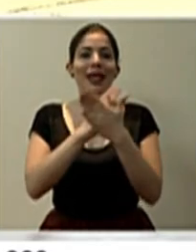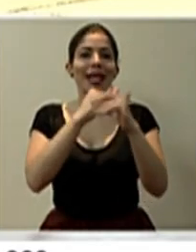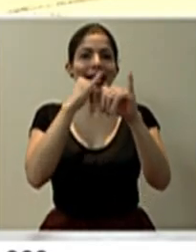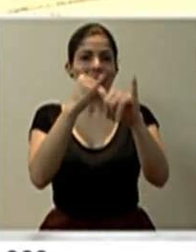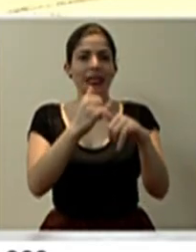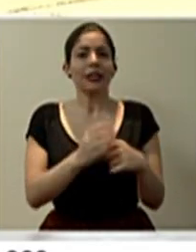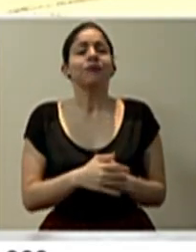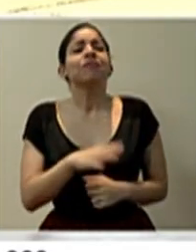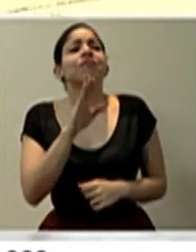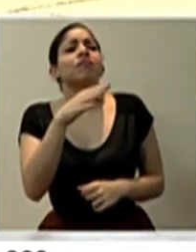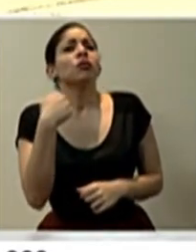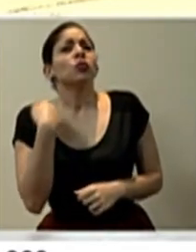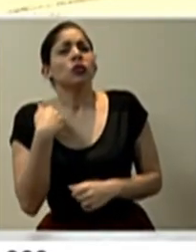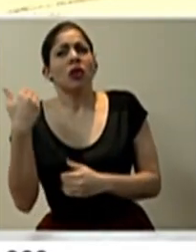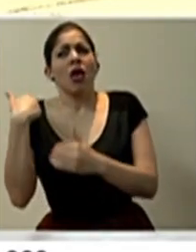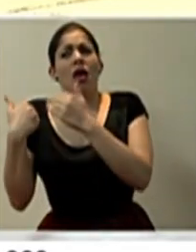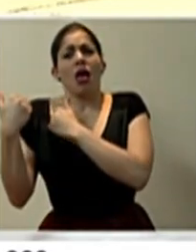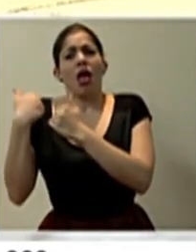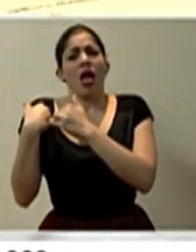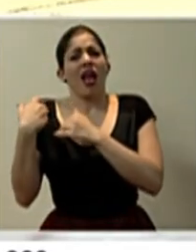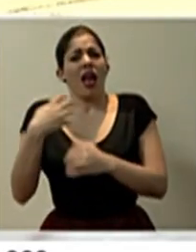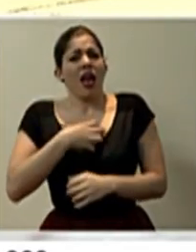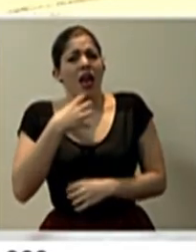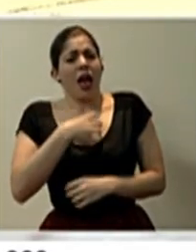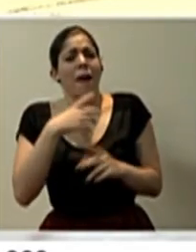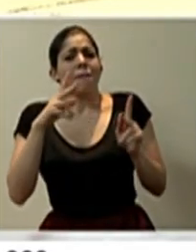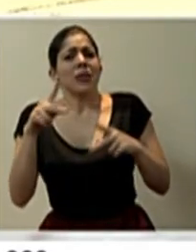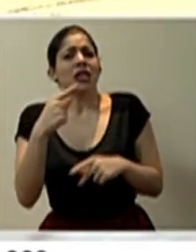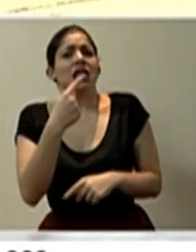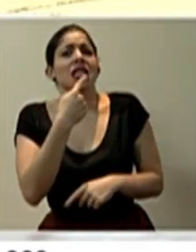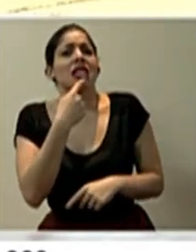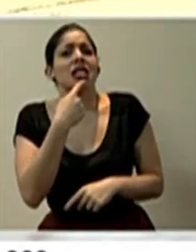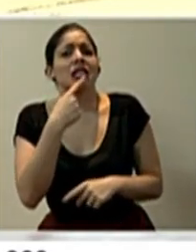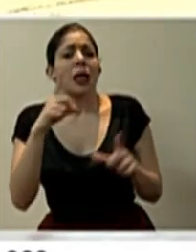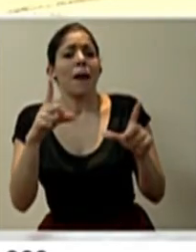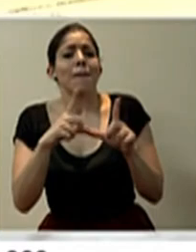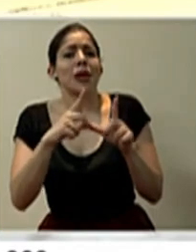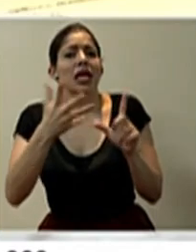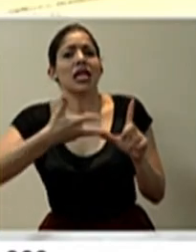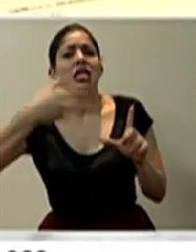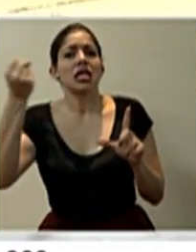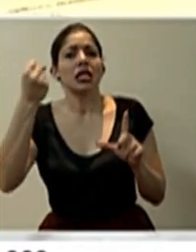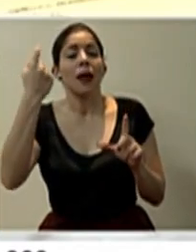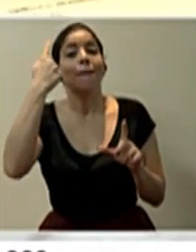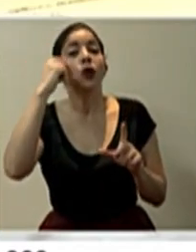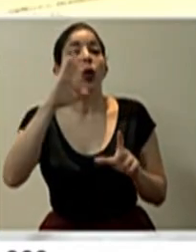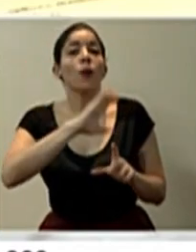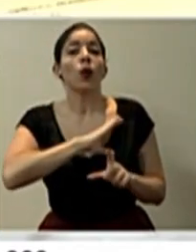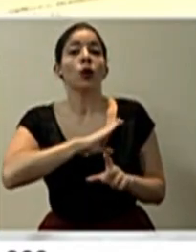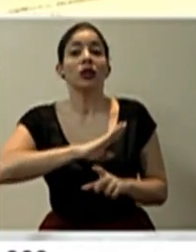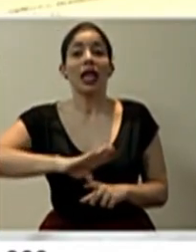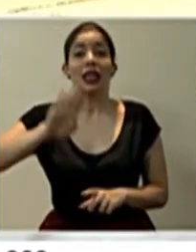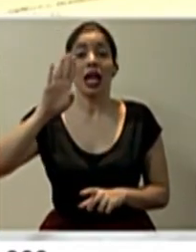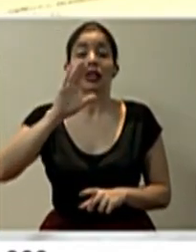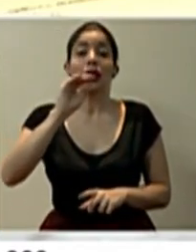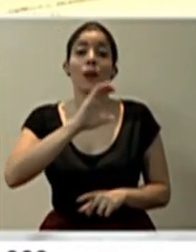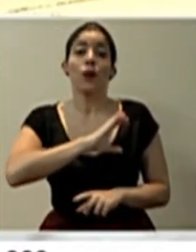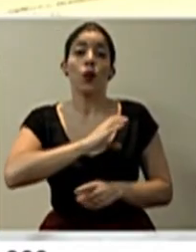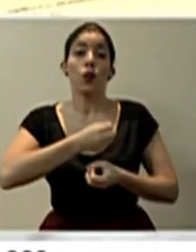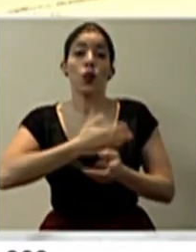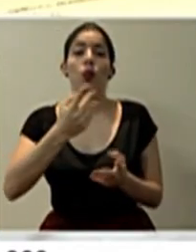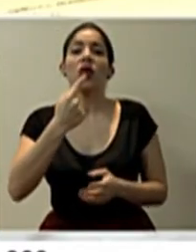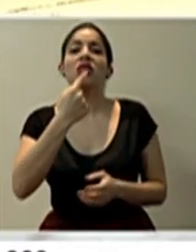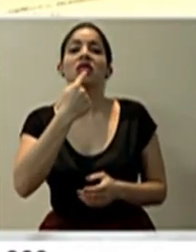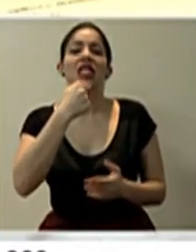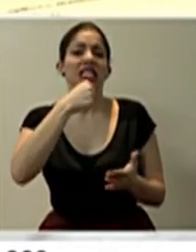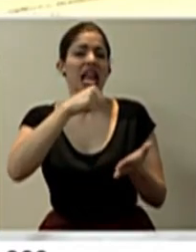Extra. Hemos recibido muchas quejas de personas que indican que les han quitado la placa porque los oficiales de tránsito y de fuerza pública dicen